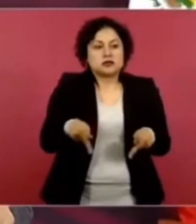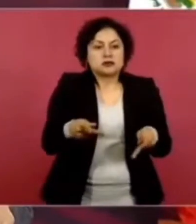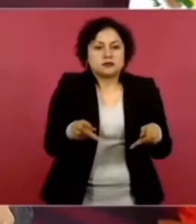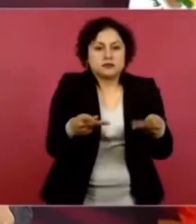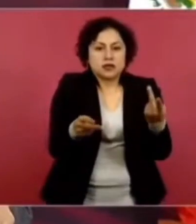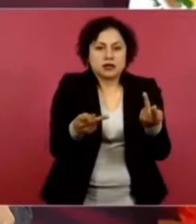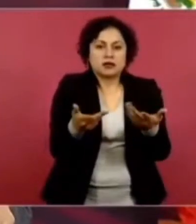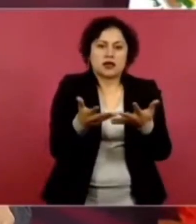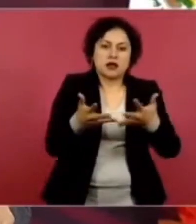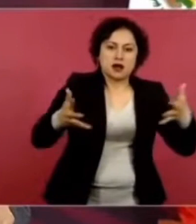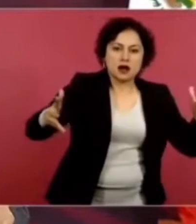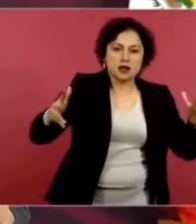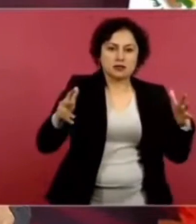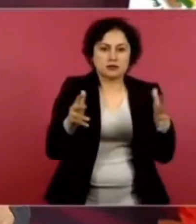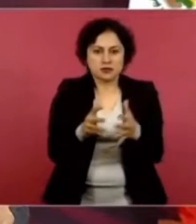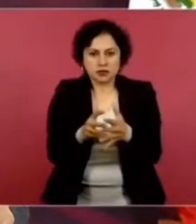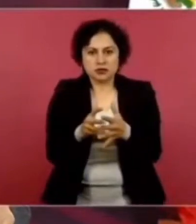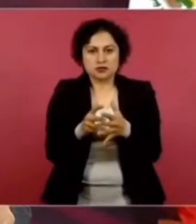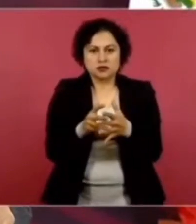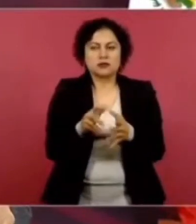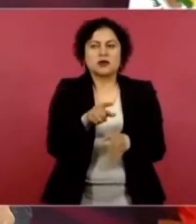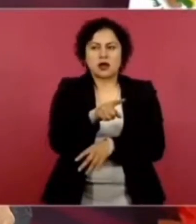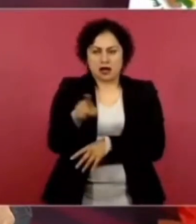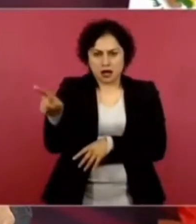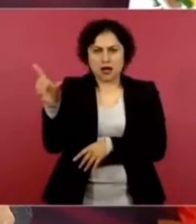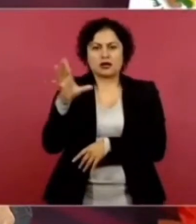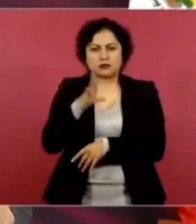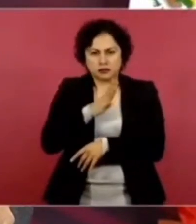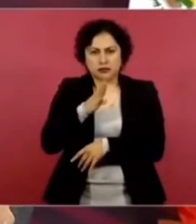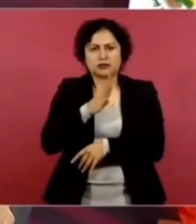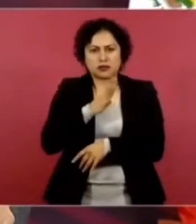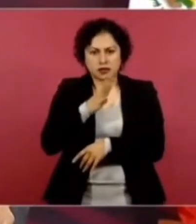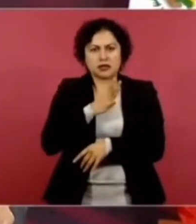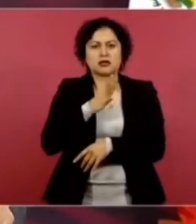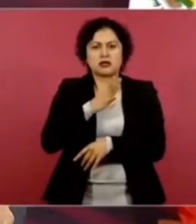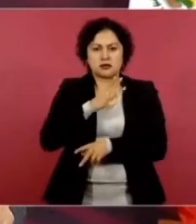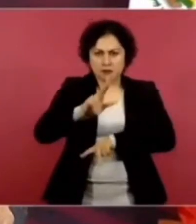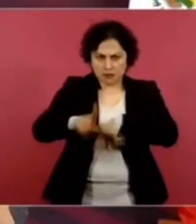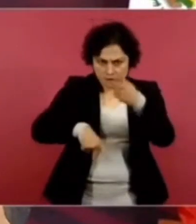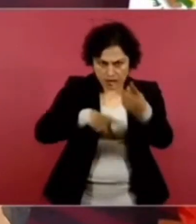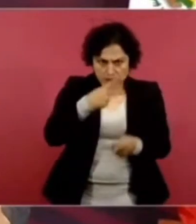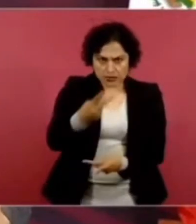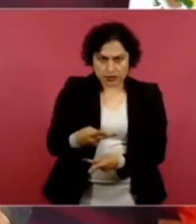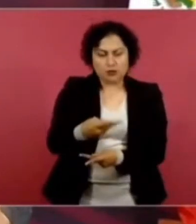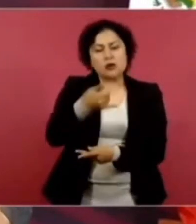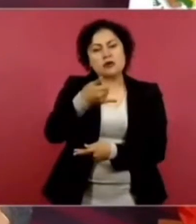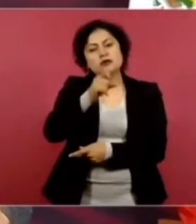créditos a la palabra y apoyos directos.